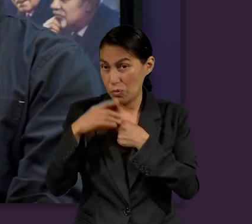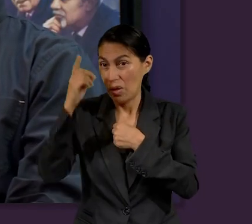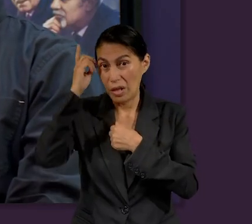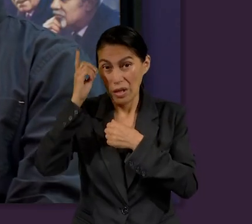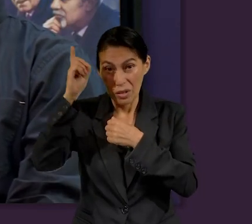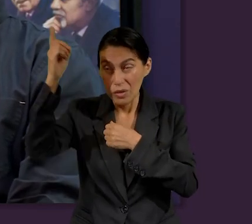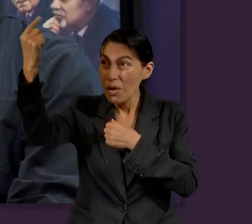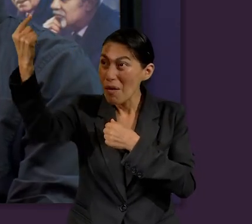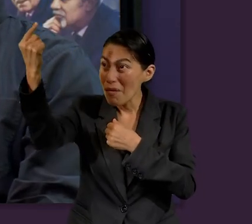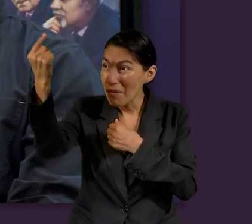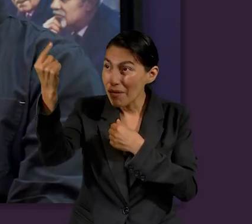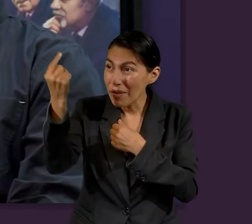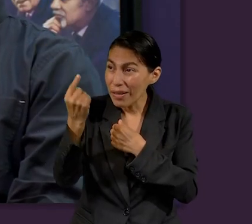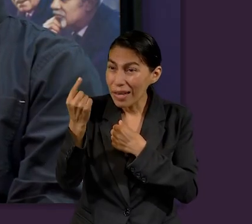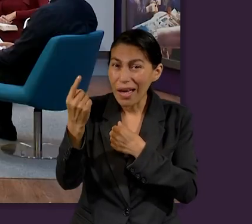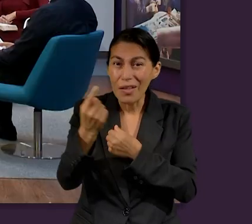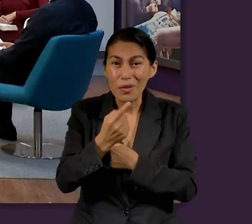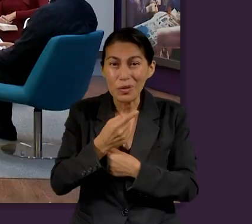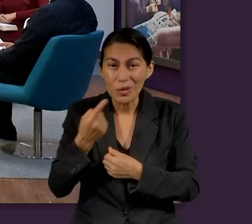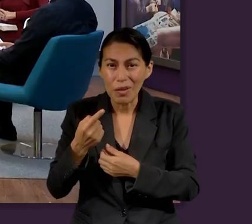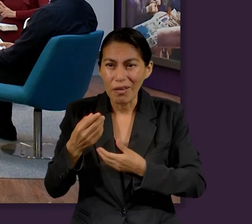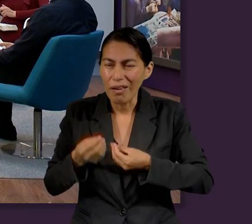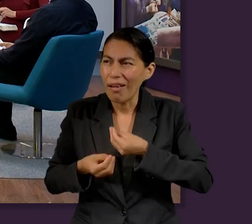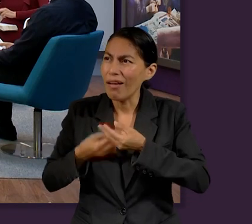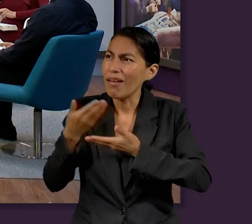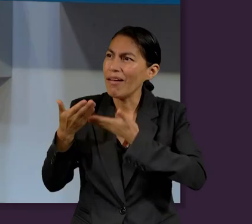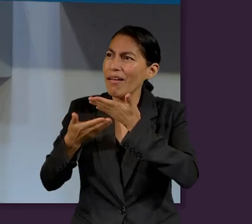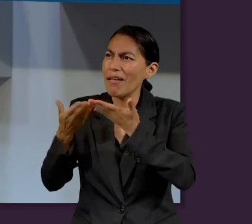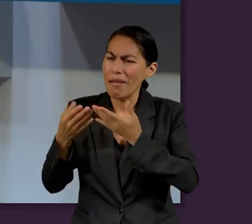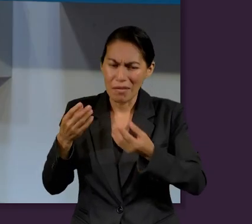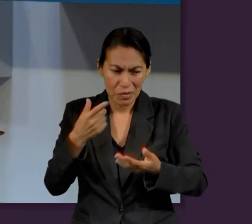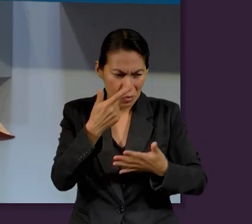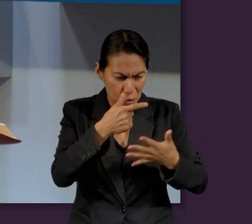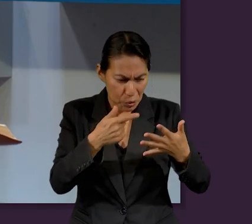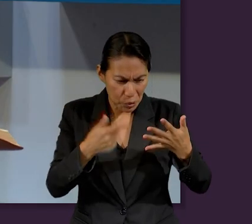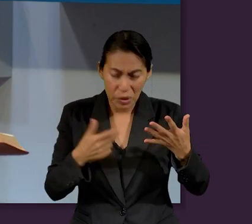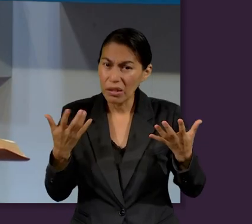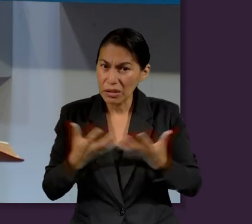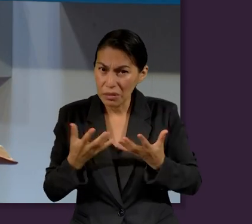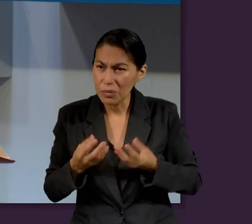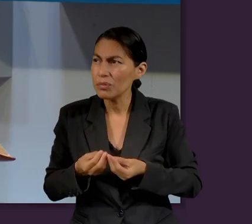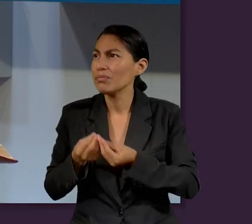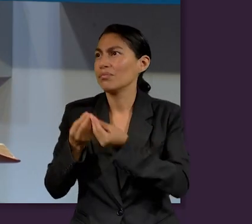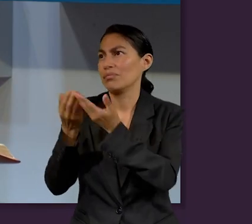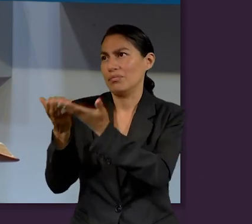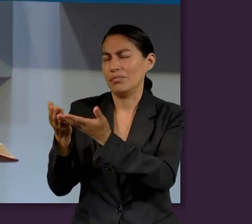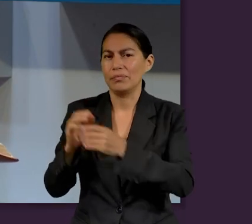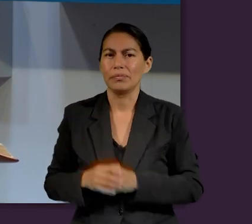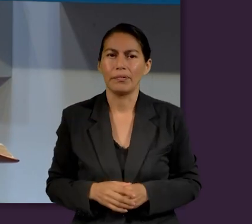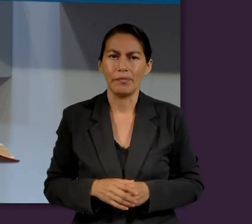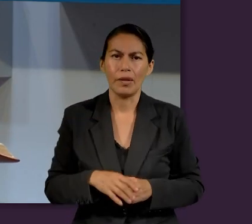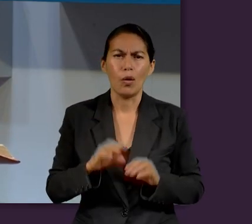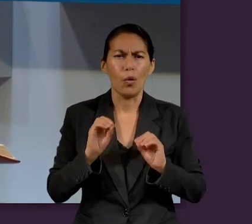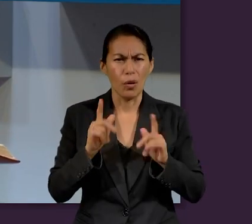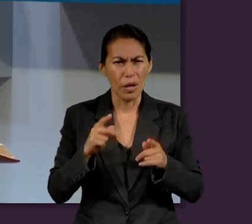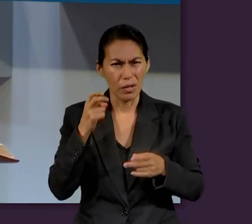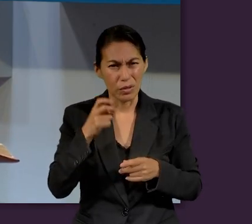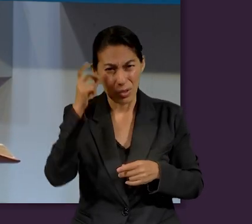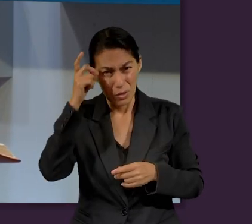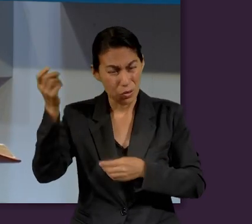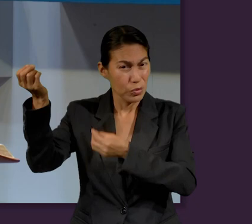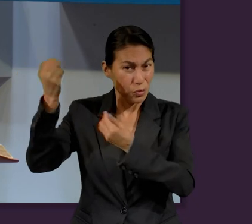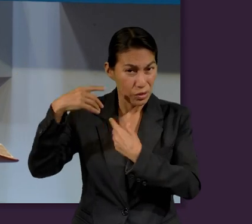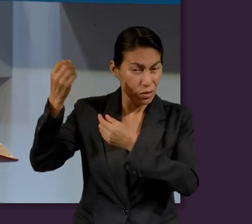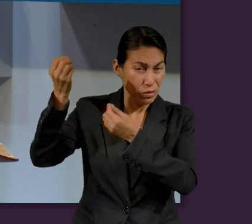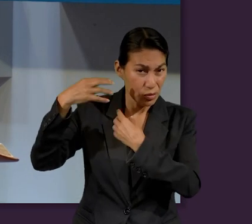con Él. Es decir, dentro de la administración que Dios coloca en nuestras manos como siervos, como hijos de